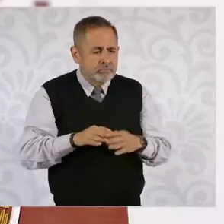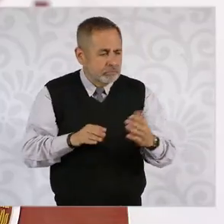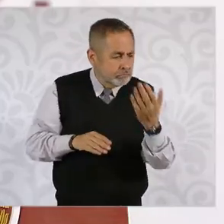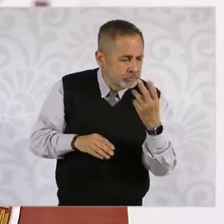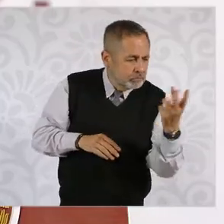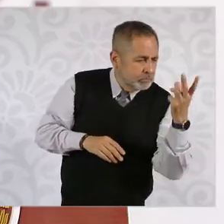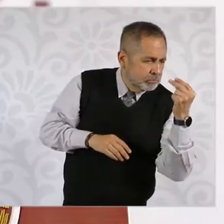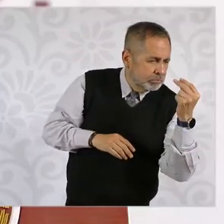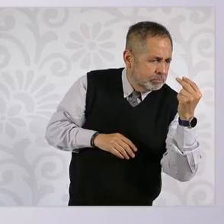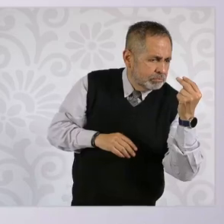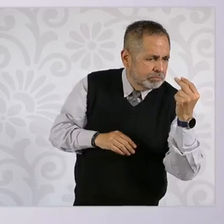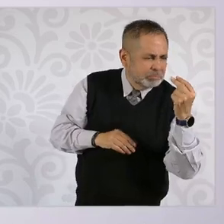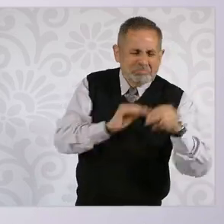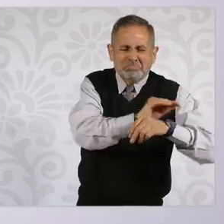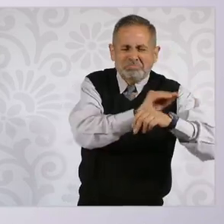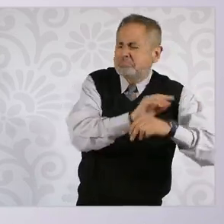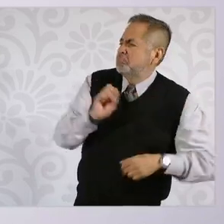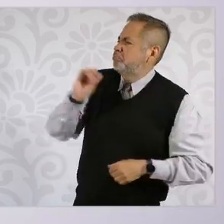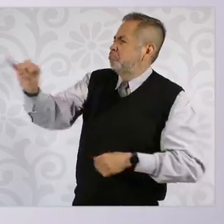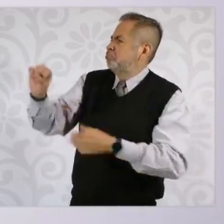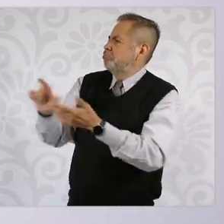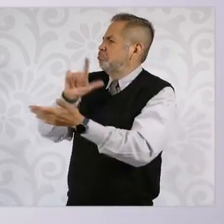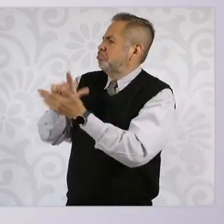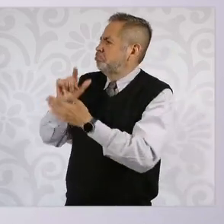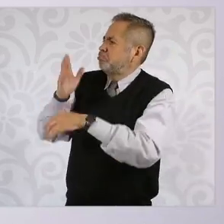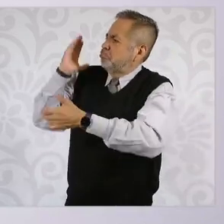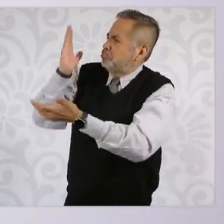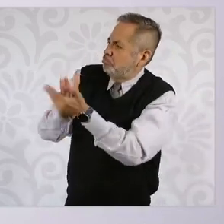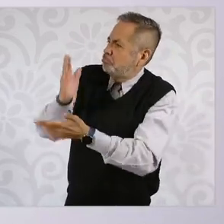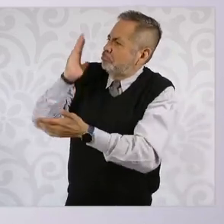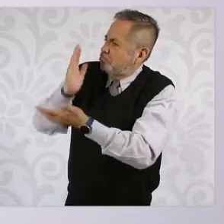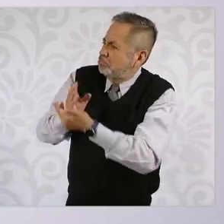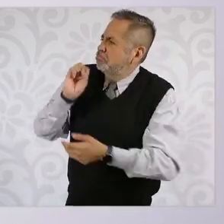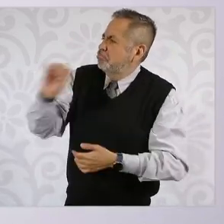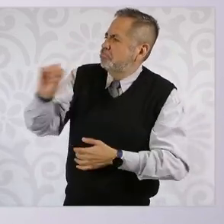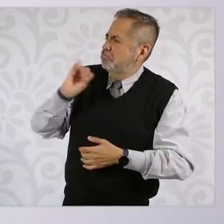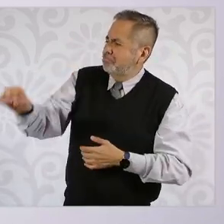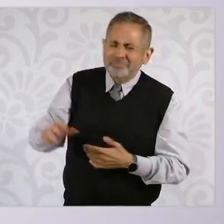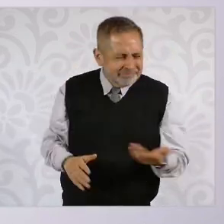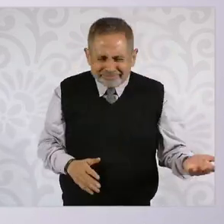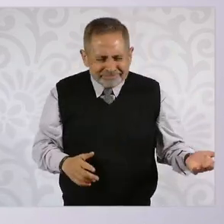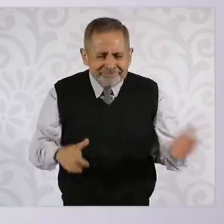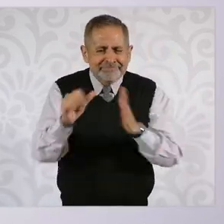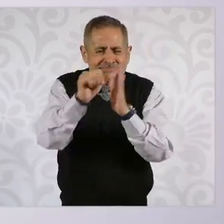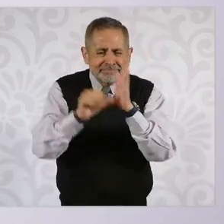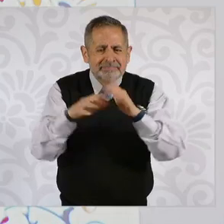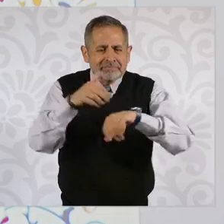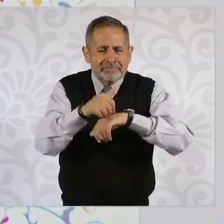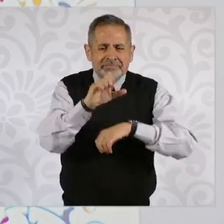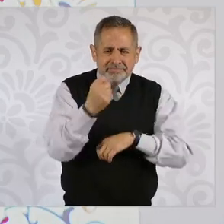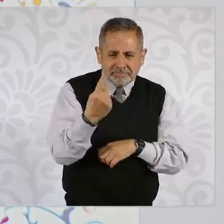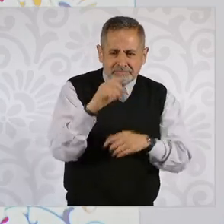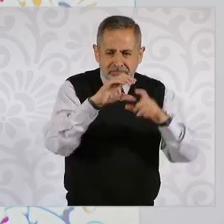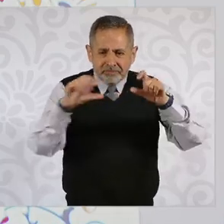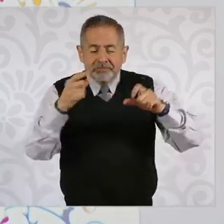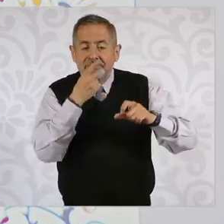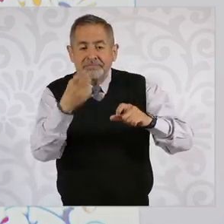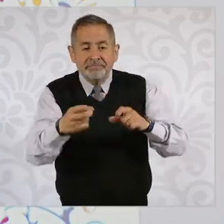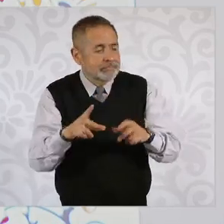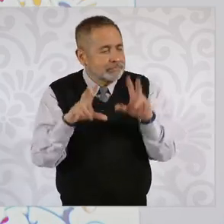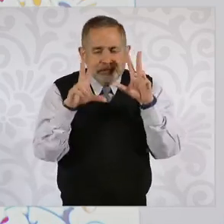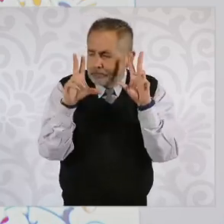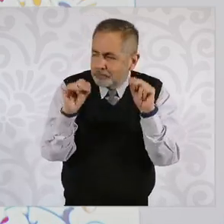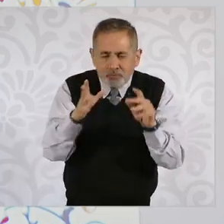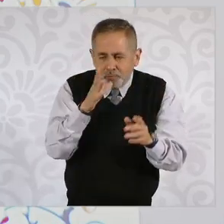ley de amparo, en su artículo 61, dice claramente en su artículo primero que el amparo no es